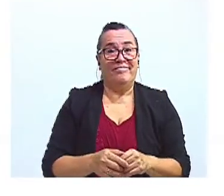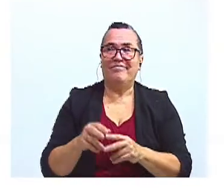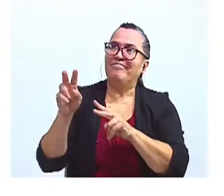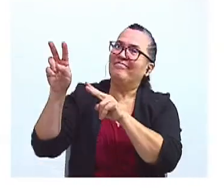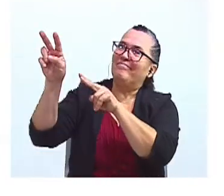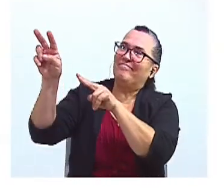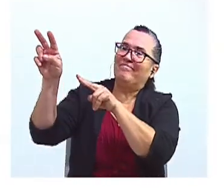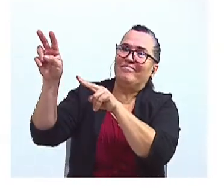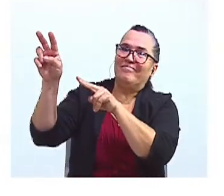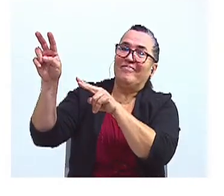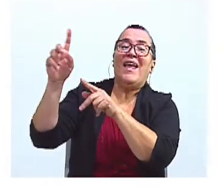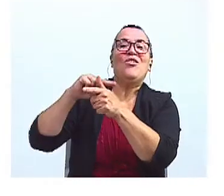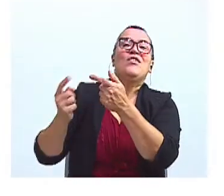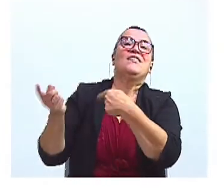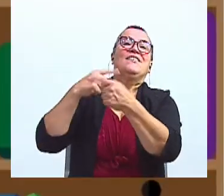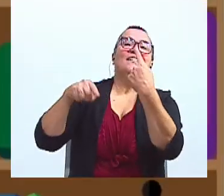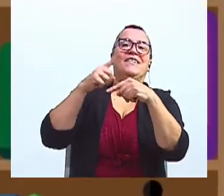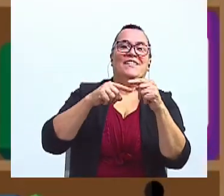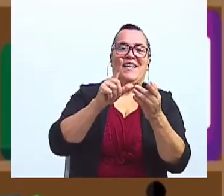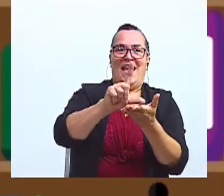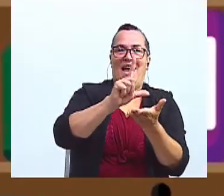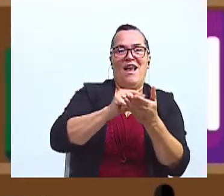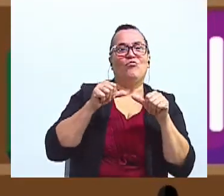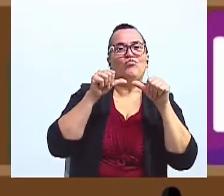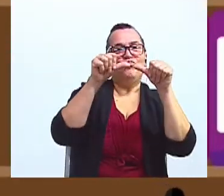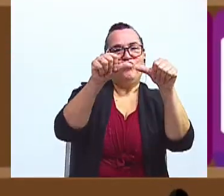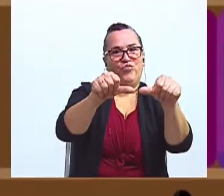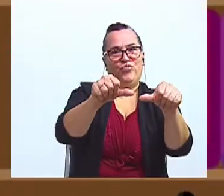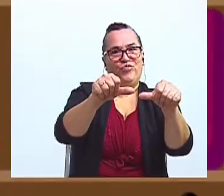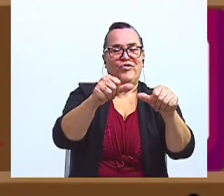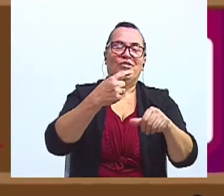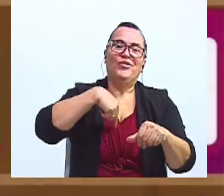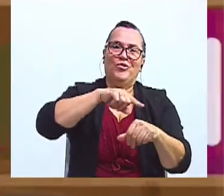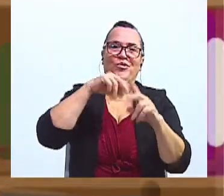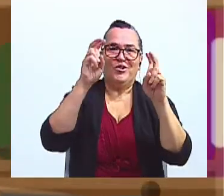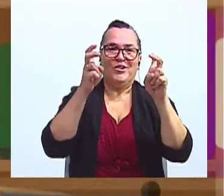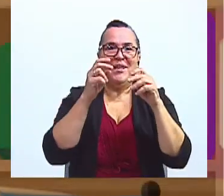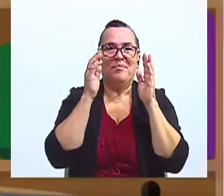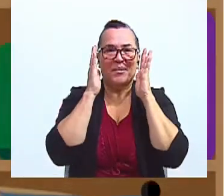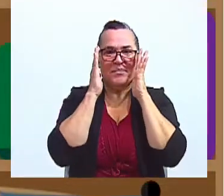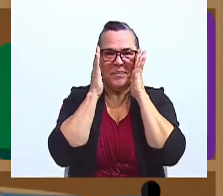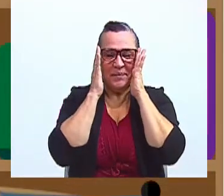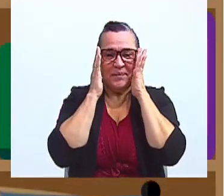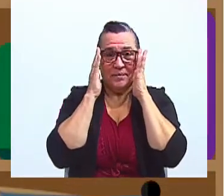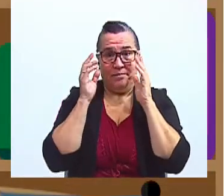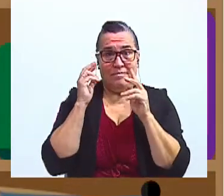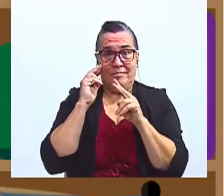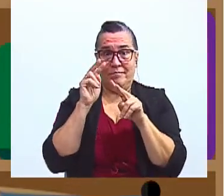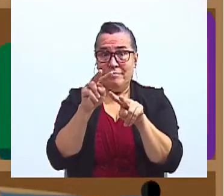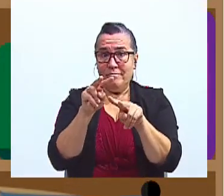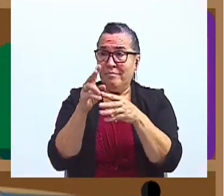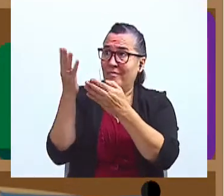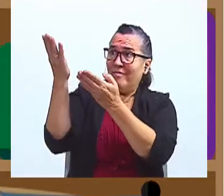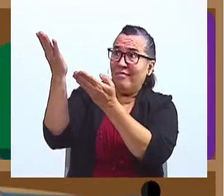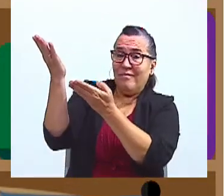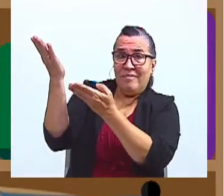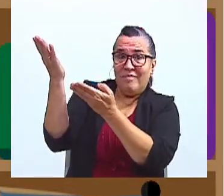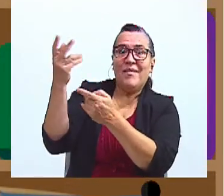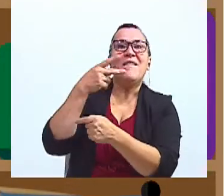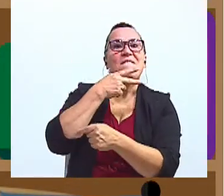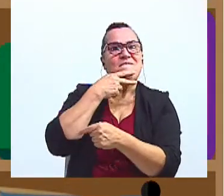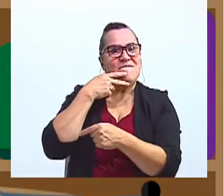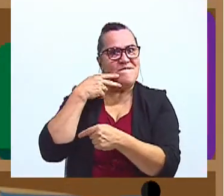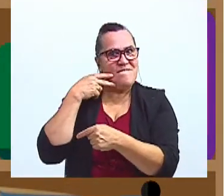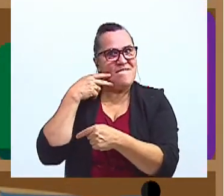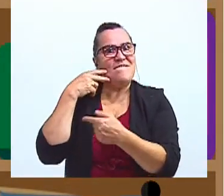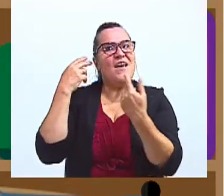Volvamos entonces a la clase para continuar nuestro tema. ¿Vieron el verbo? Pues sí, es un tema que